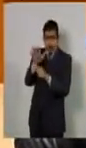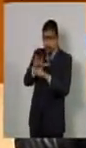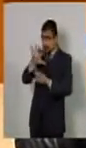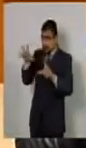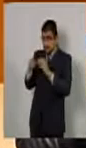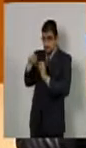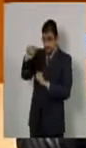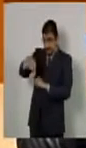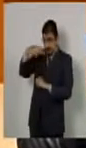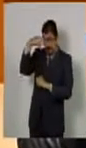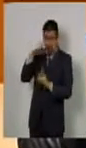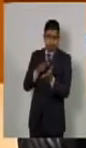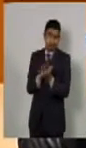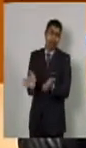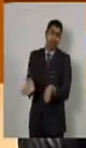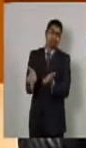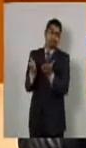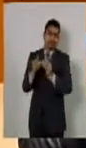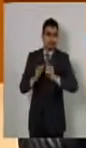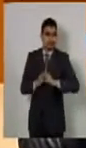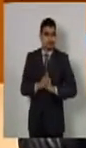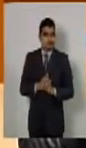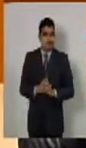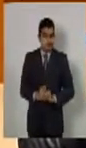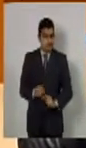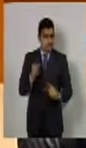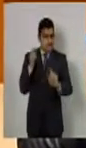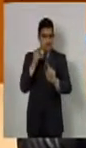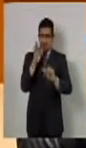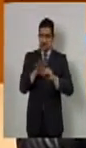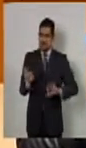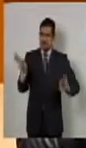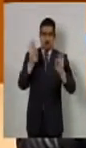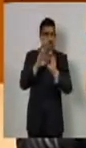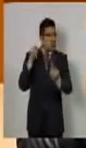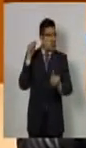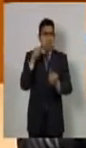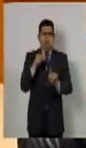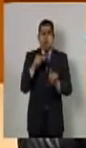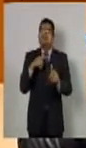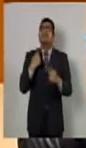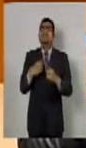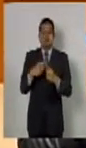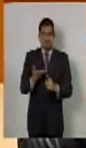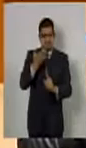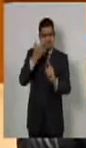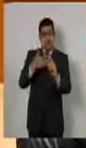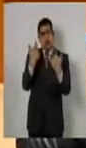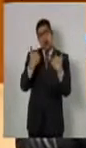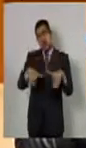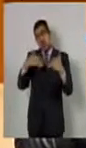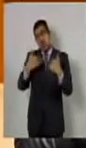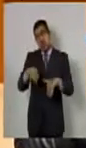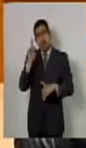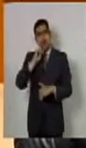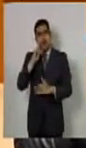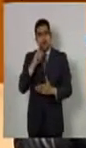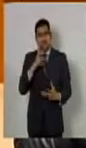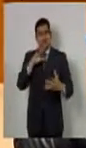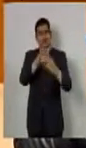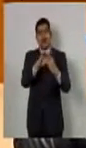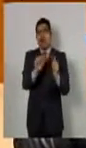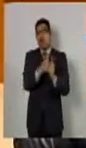país. Sin embargo, de forma más importante, su nombre queda también junto a sólo